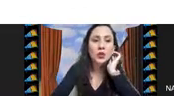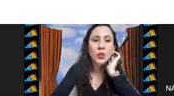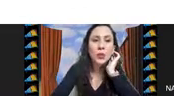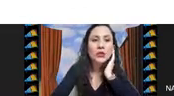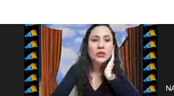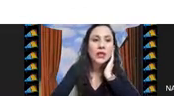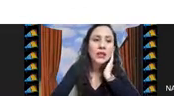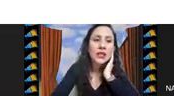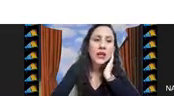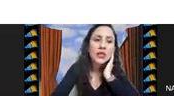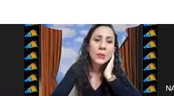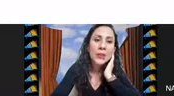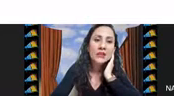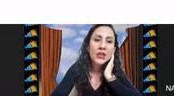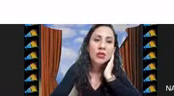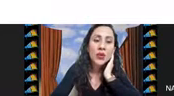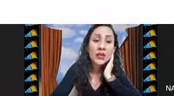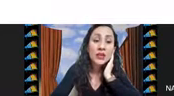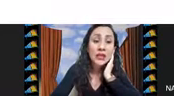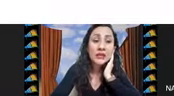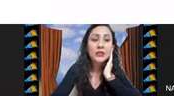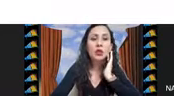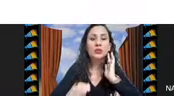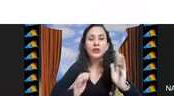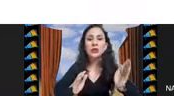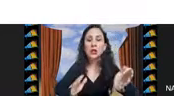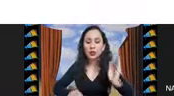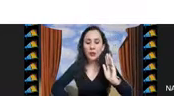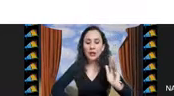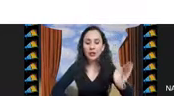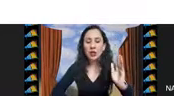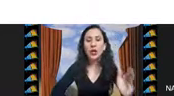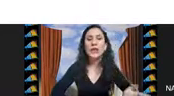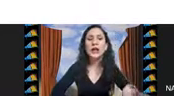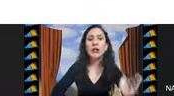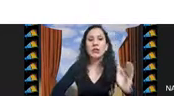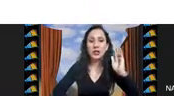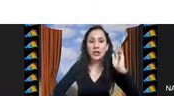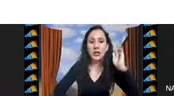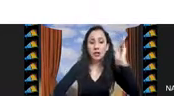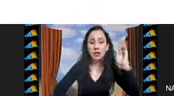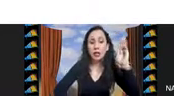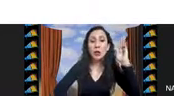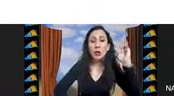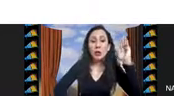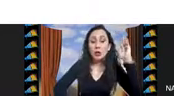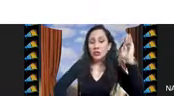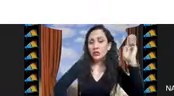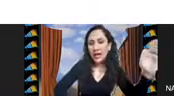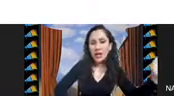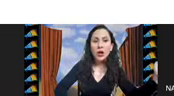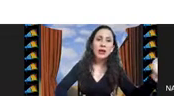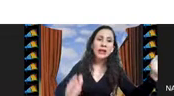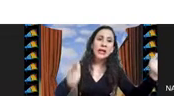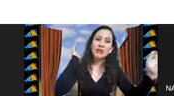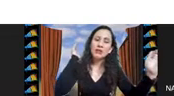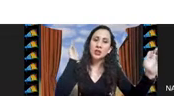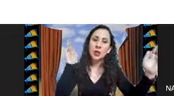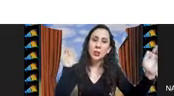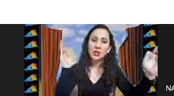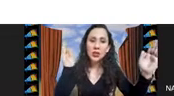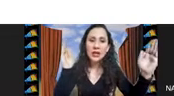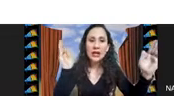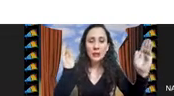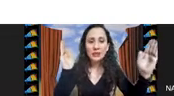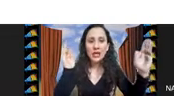los pesos de los objetos digamos que para este grupo de instancias los pesos de los objetos son generados entre 0 y el